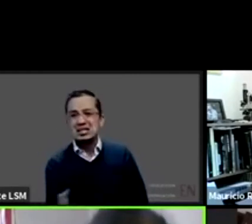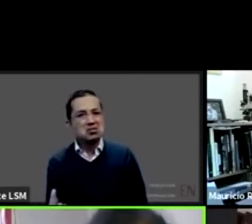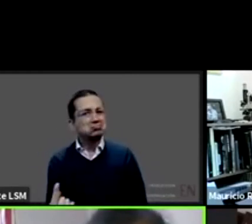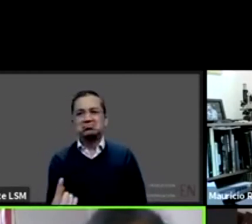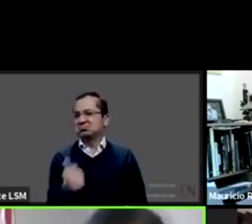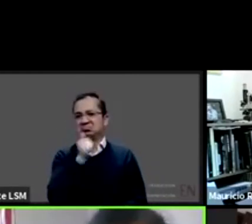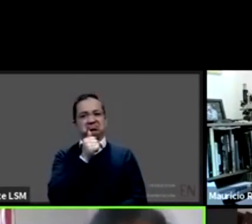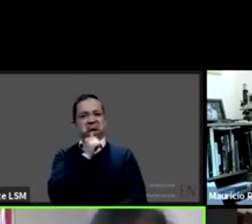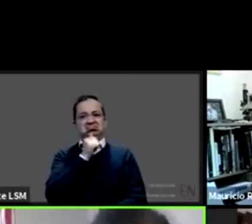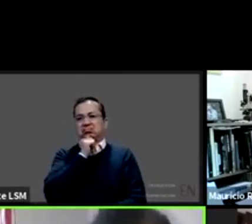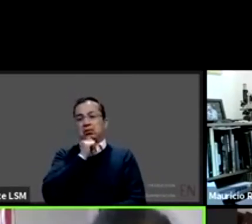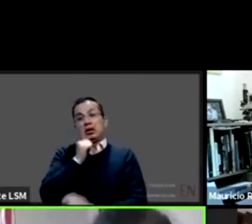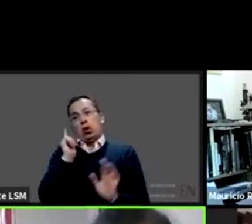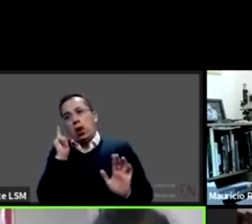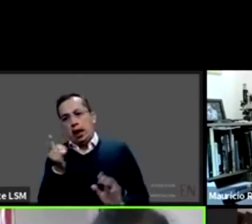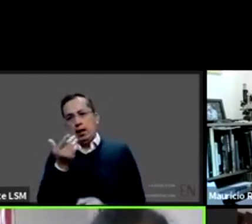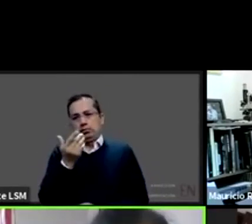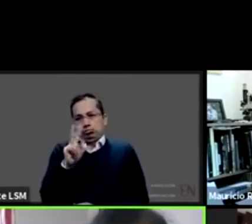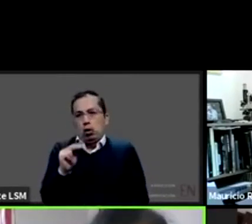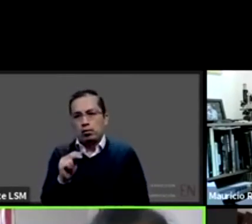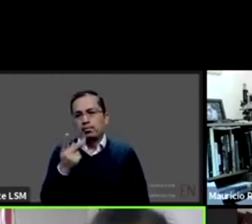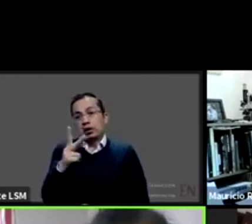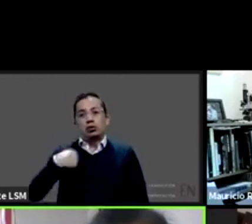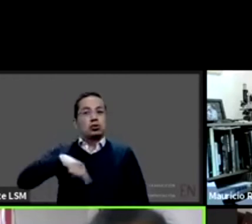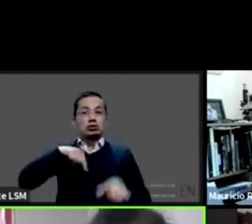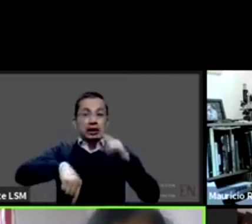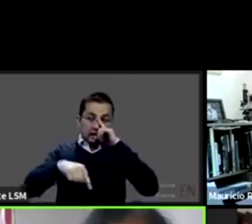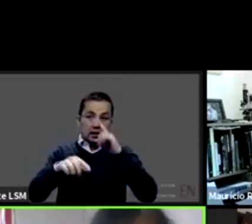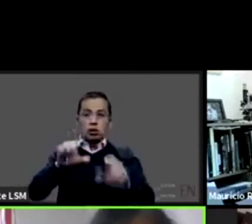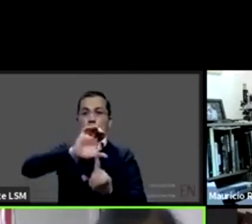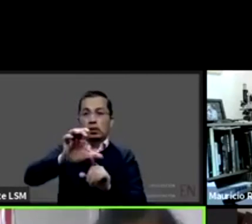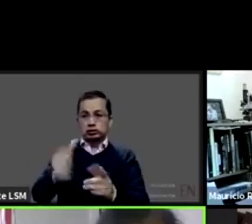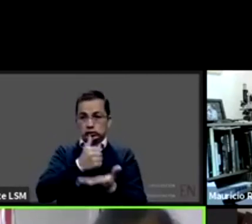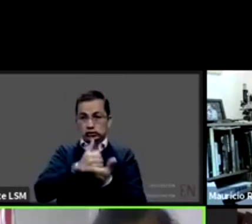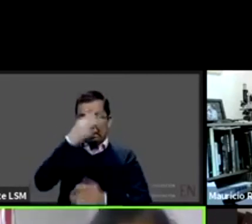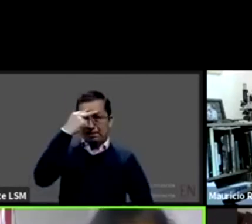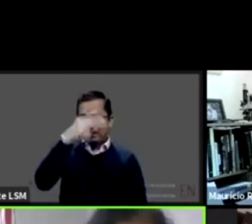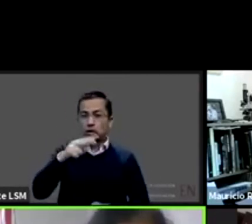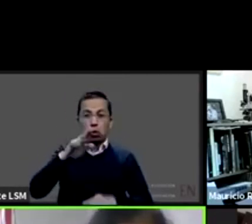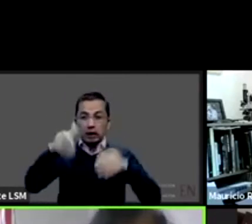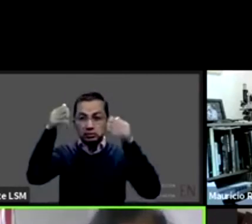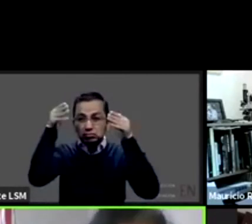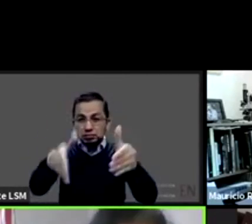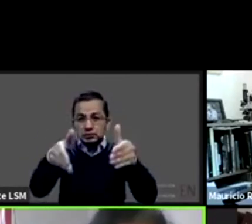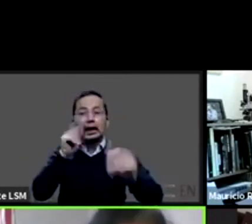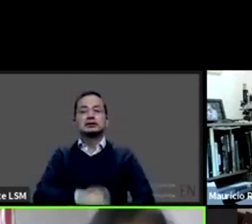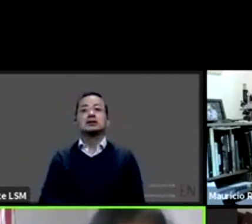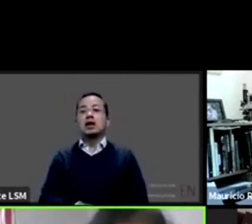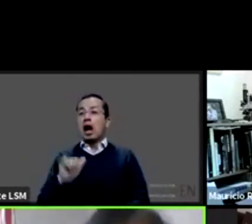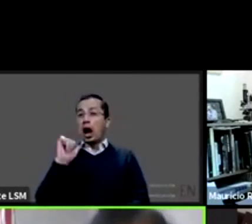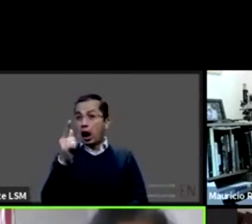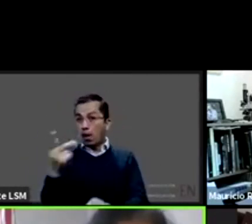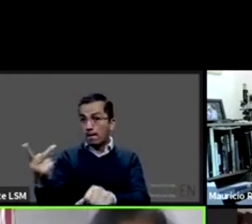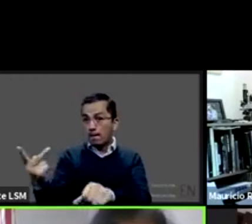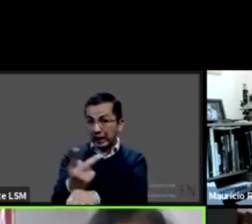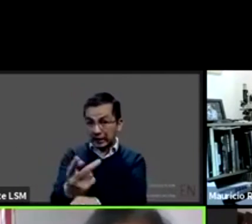estar dedicados y eso intentamos hacer desde la comisión en la Ciudad de México es atender en el momento las cosas que están pasando o sea este